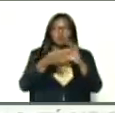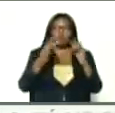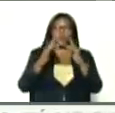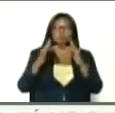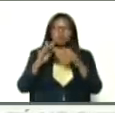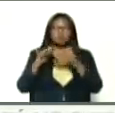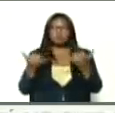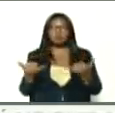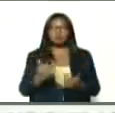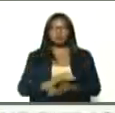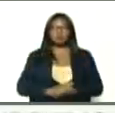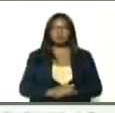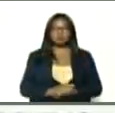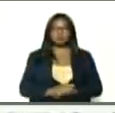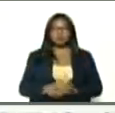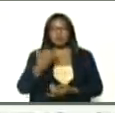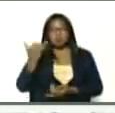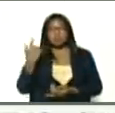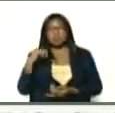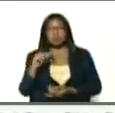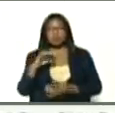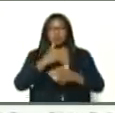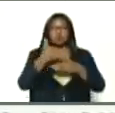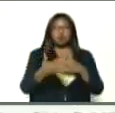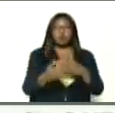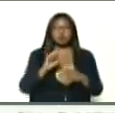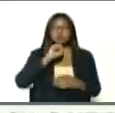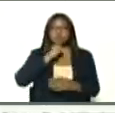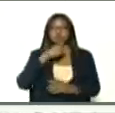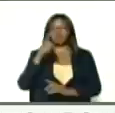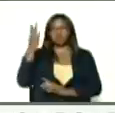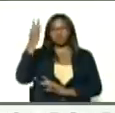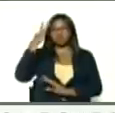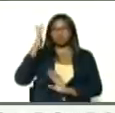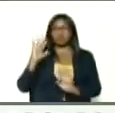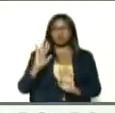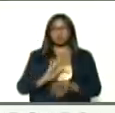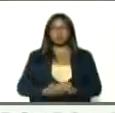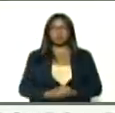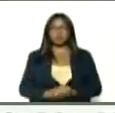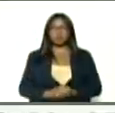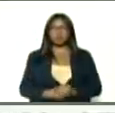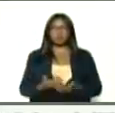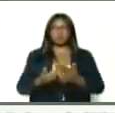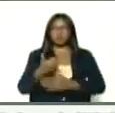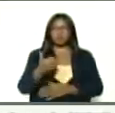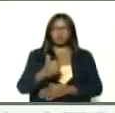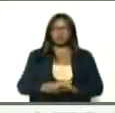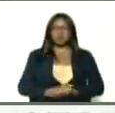en una red, y ahora que tenemos, aquel proyecto secreto, que tú sabes, más todavía,